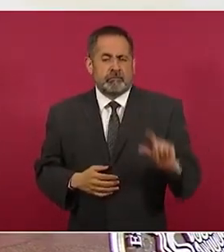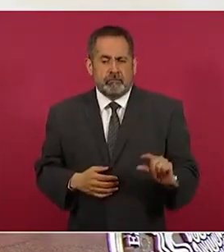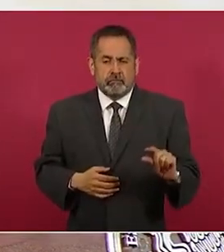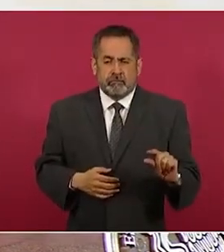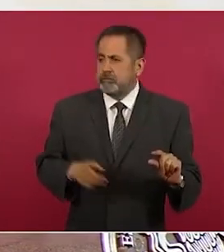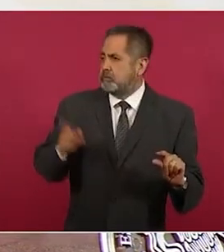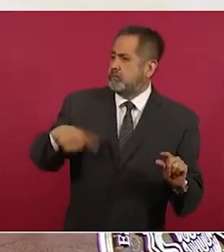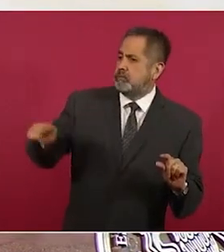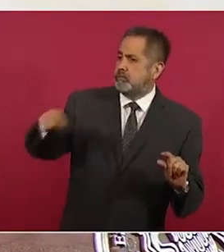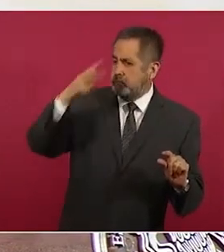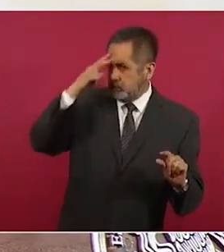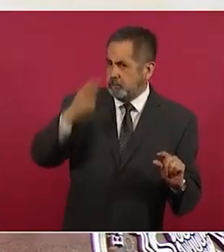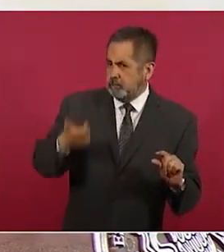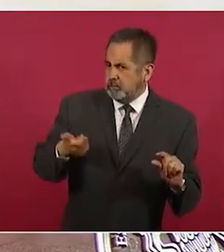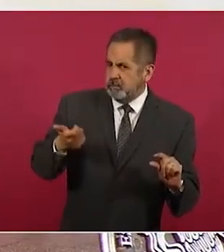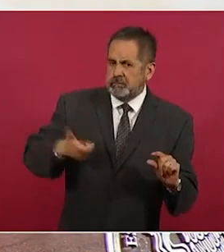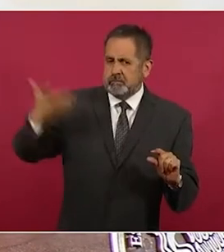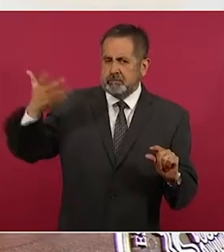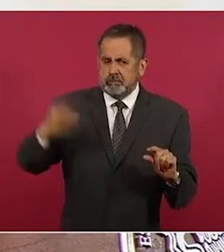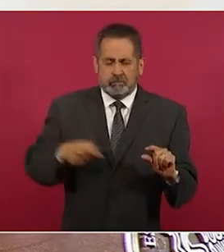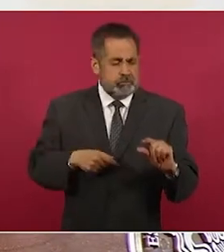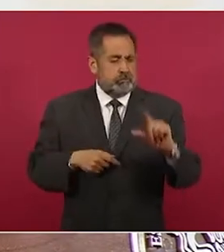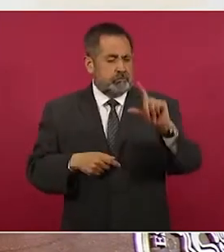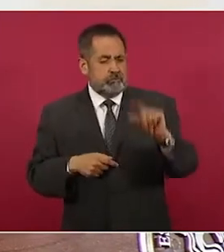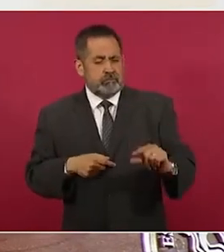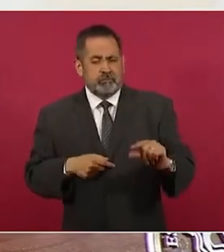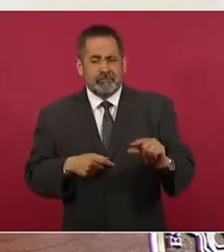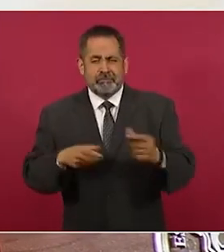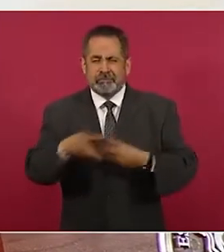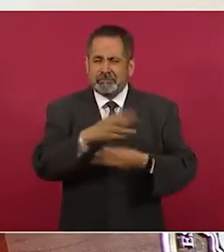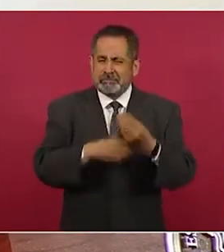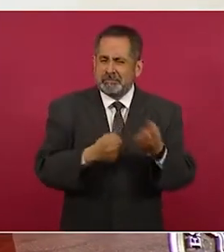pague la luz subsidiada.